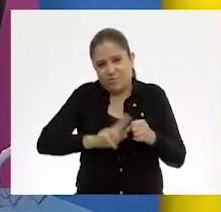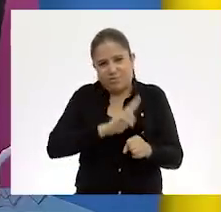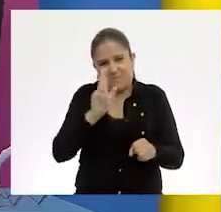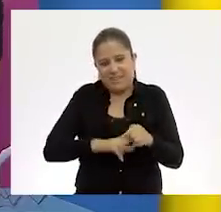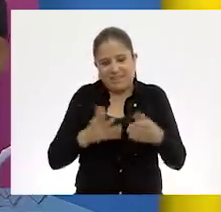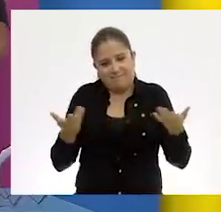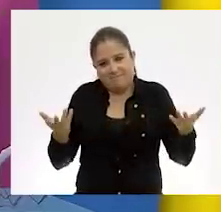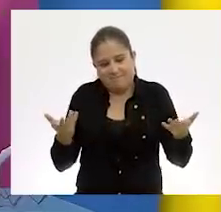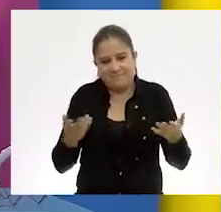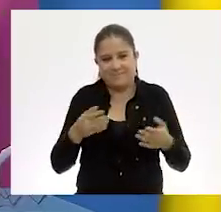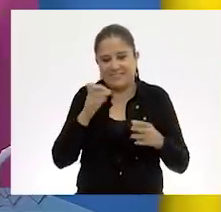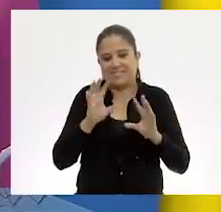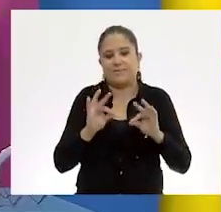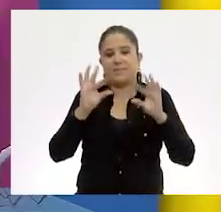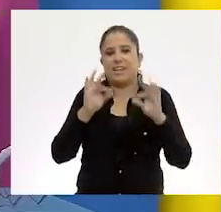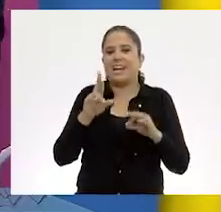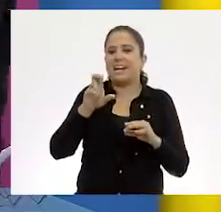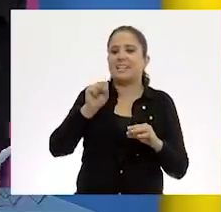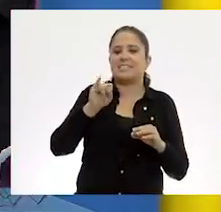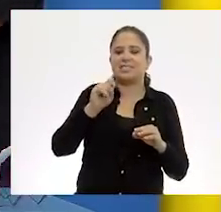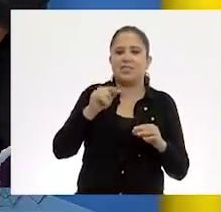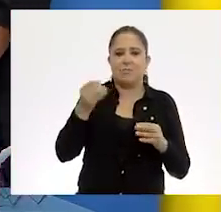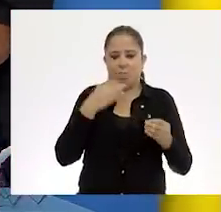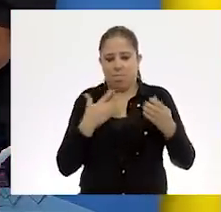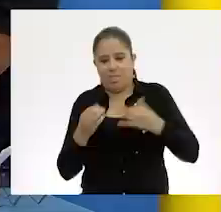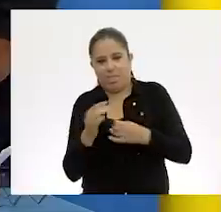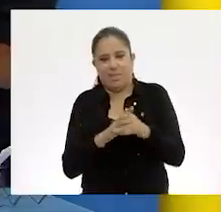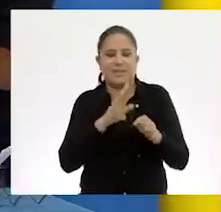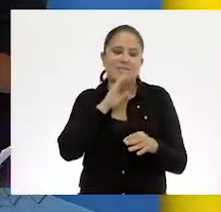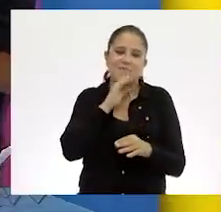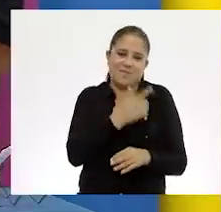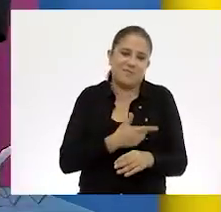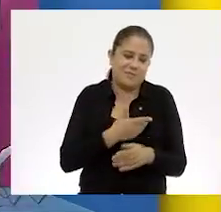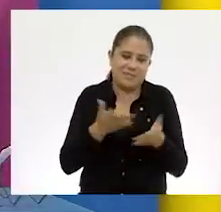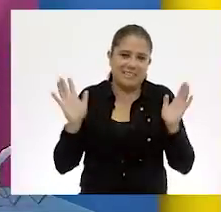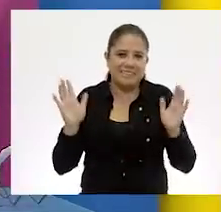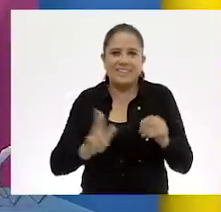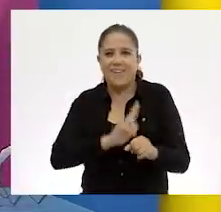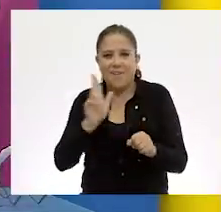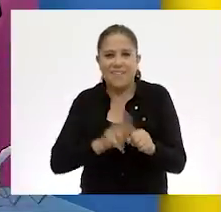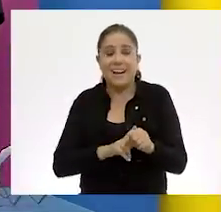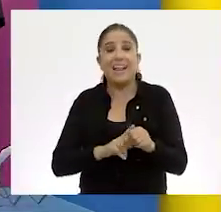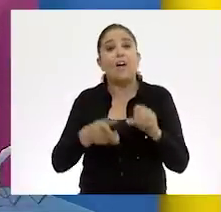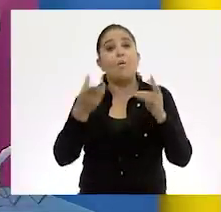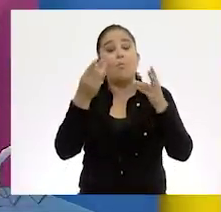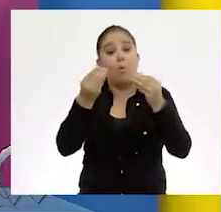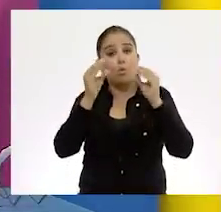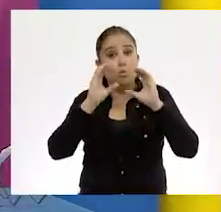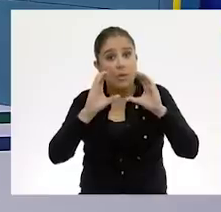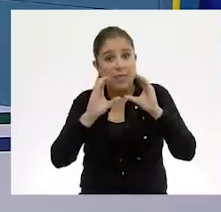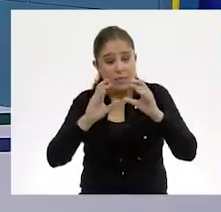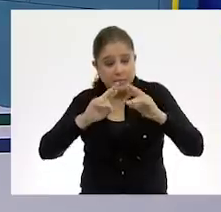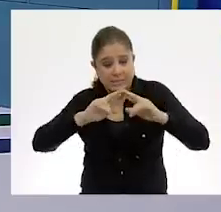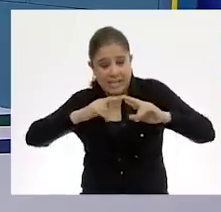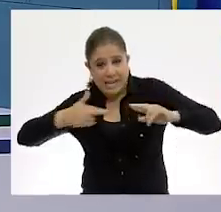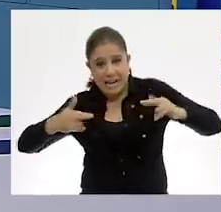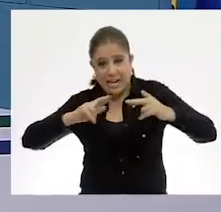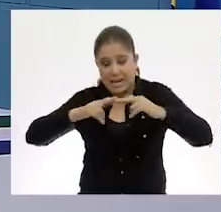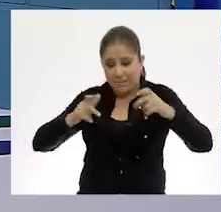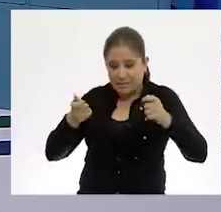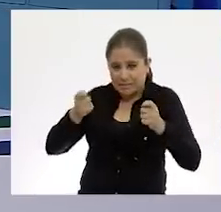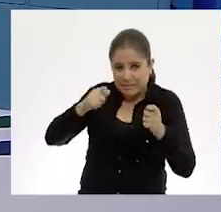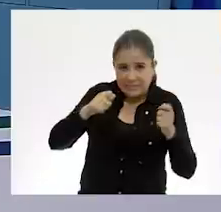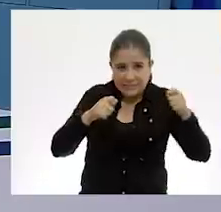gusta hacerlo, ¿no? Bastante. Todos batidos. Ok. Bueno, con mucho cuidado vamos a trabajar el alambre. Les voy a mostrar